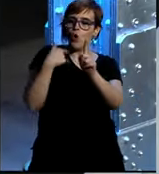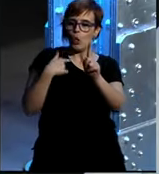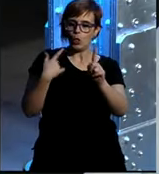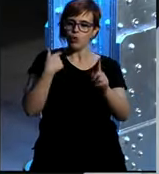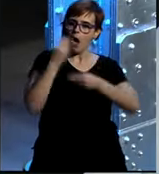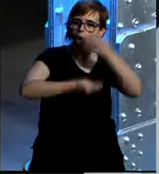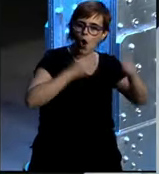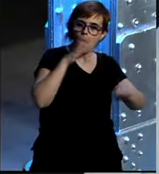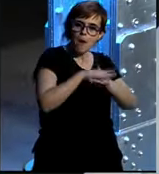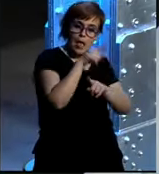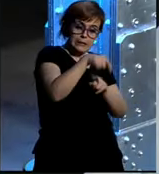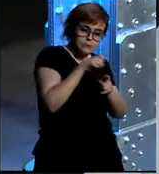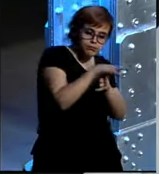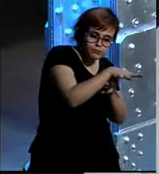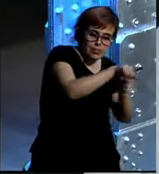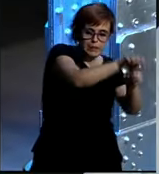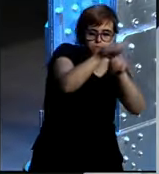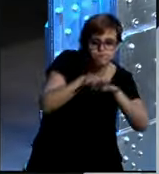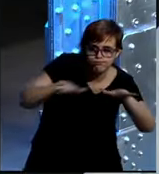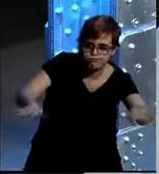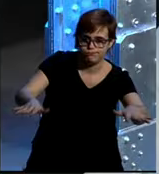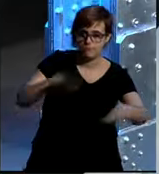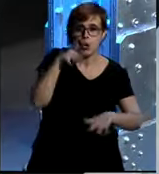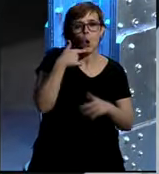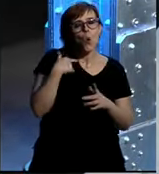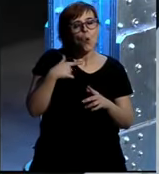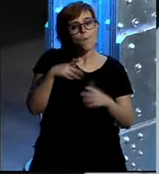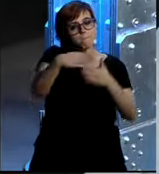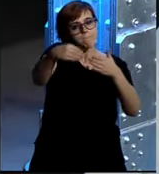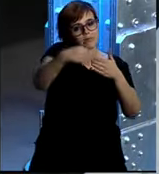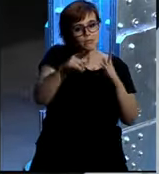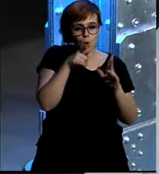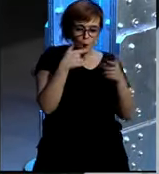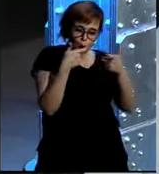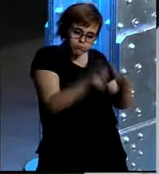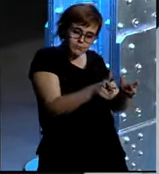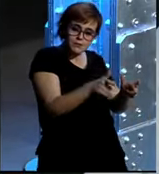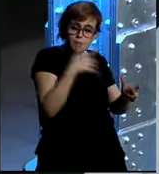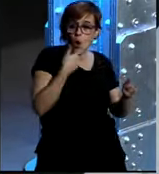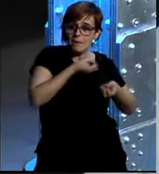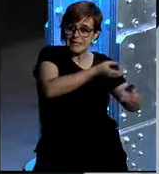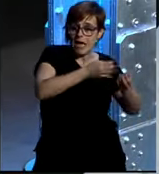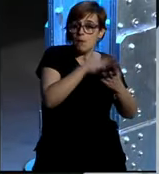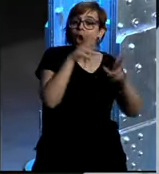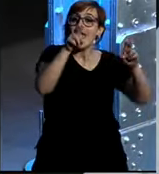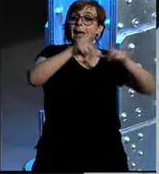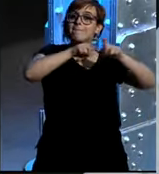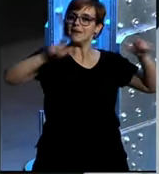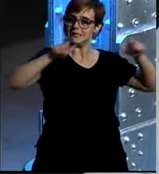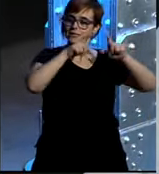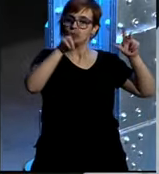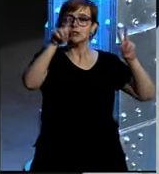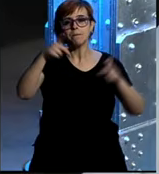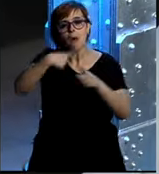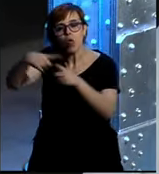pero me interesa llegar a un público muy definido con mensajes muy concretos porque estoy hablando de la compañía y no de los productos